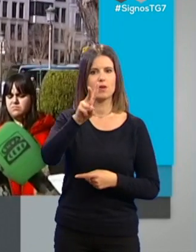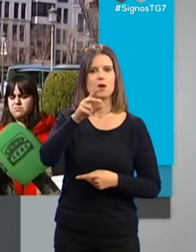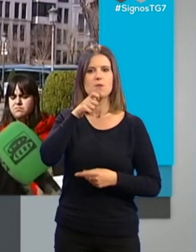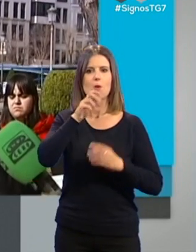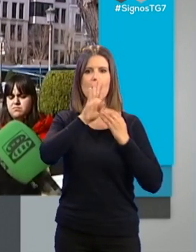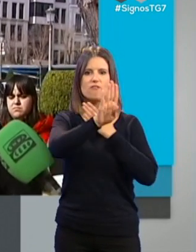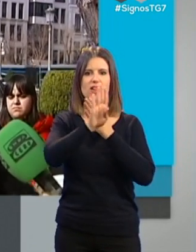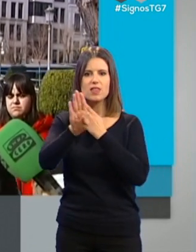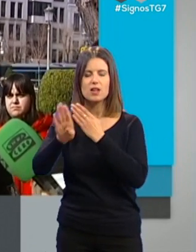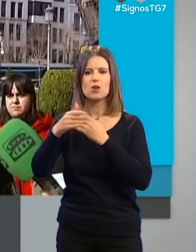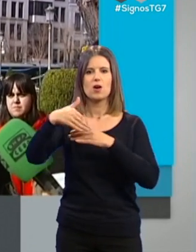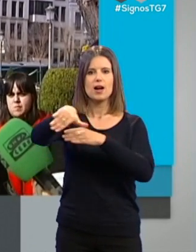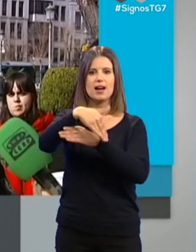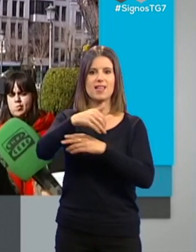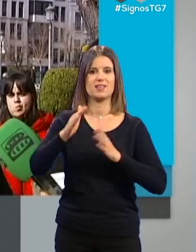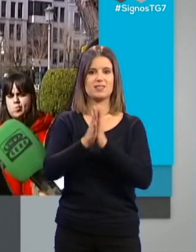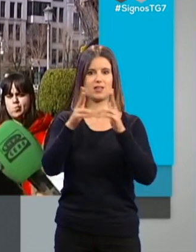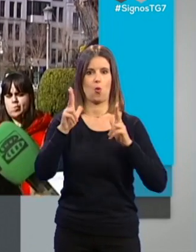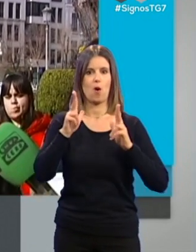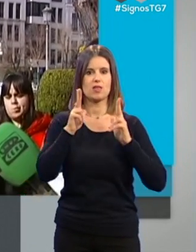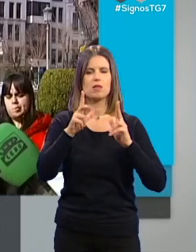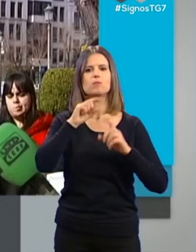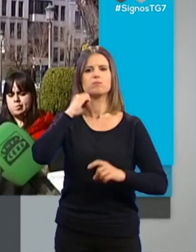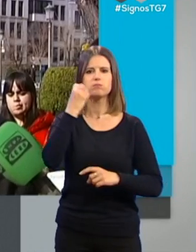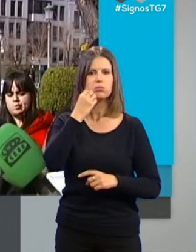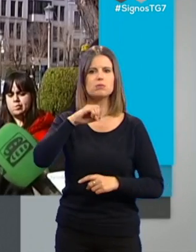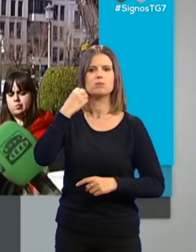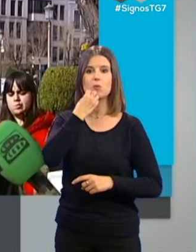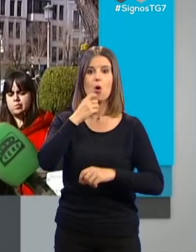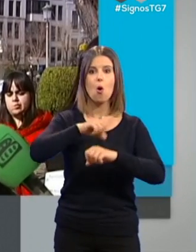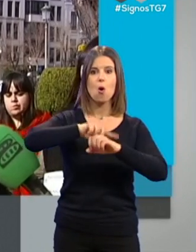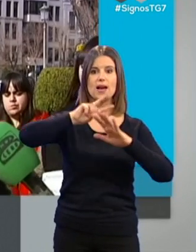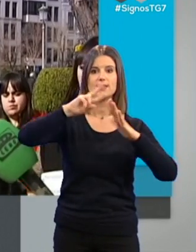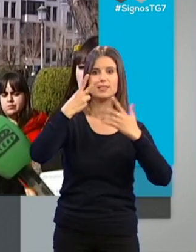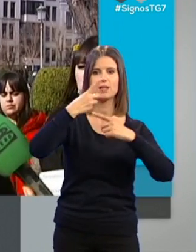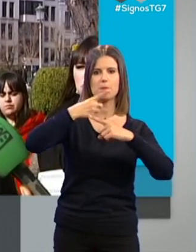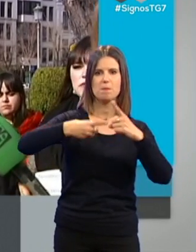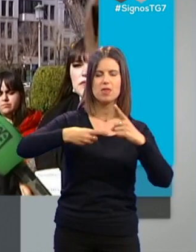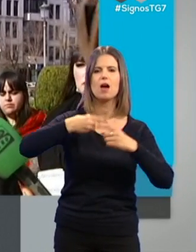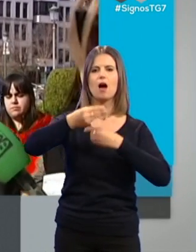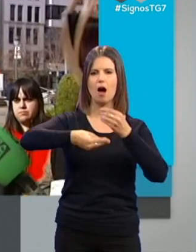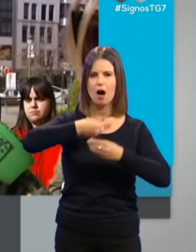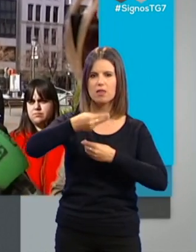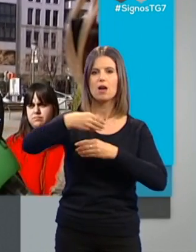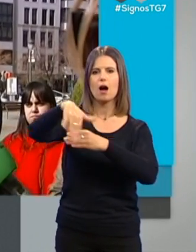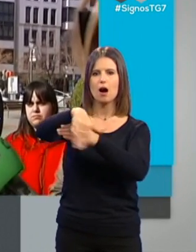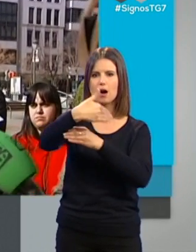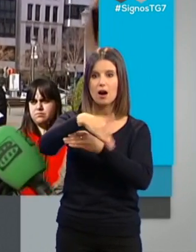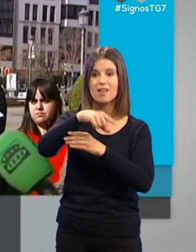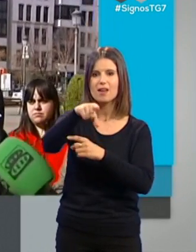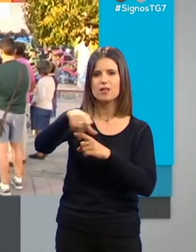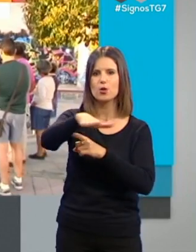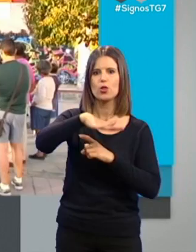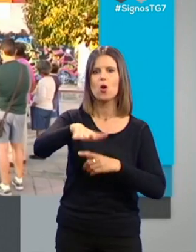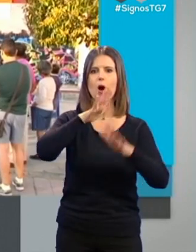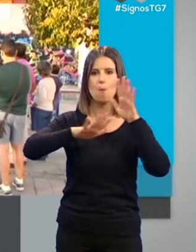vecinos, concretamente la calle San Juan de Dios, se estaban quejando de que a las siete y media se estaba realizando en las calles de allí botellones.